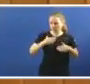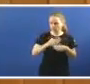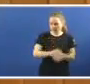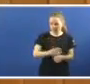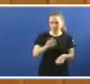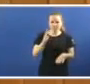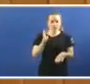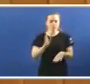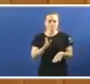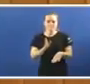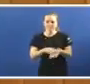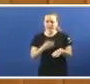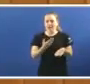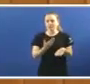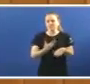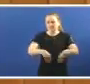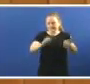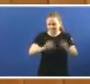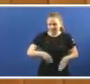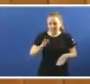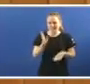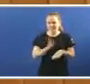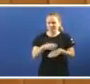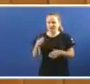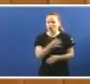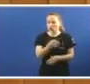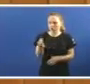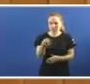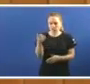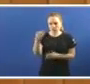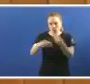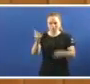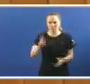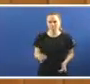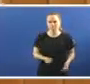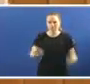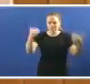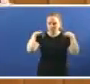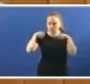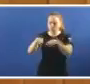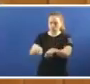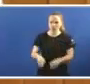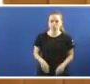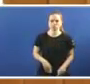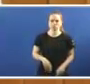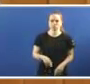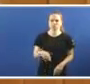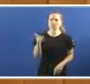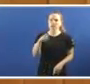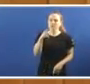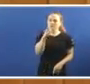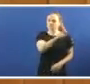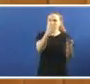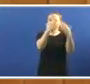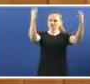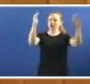Para que haya Lencería e roupa de cama Para que todo funcione Correctamente Esa é a súa responsabilidade E os están aquí tamén Para saber Que o que